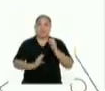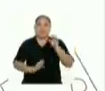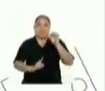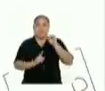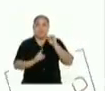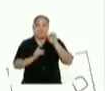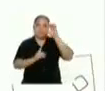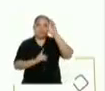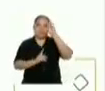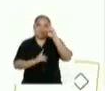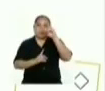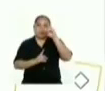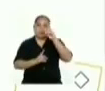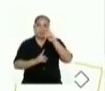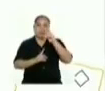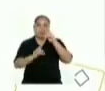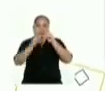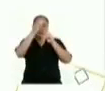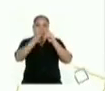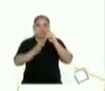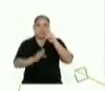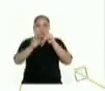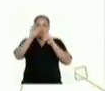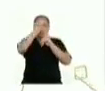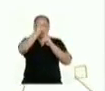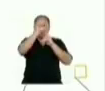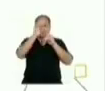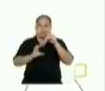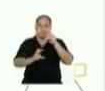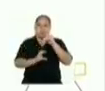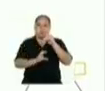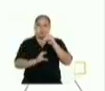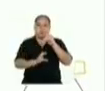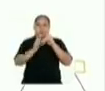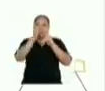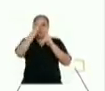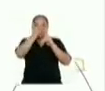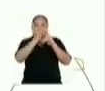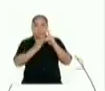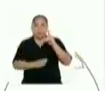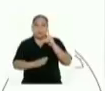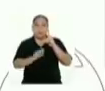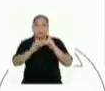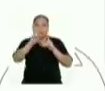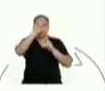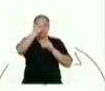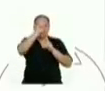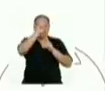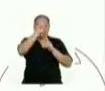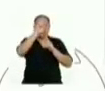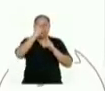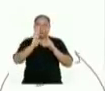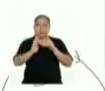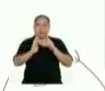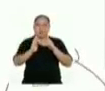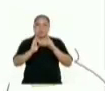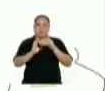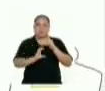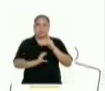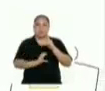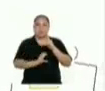la diagonal D une los vértices A y C, se verán alineados los vértices A, B y C.